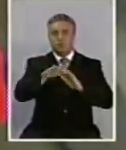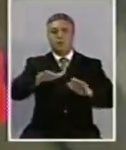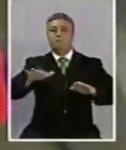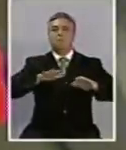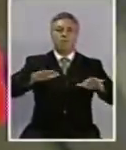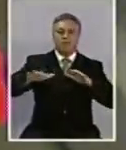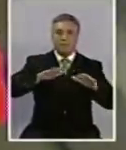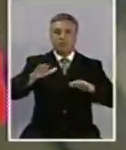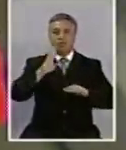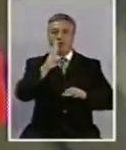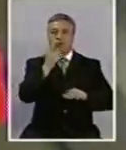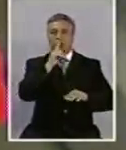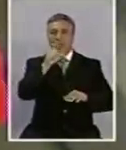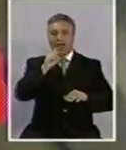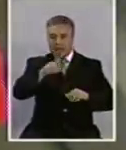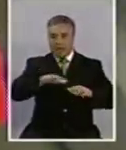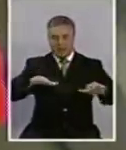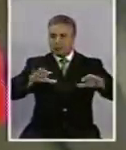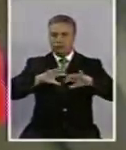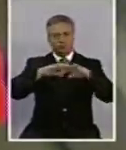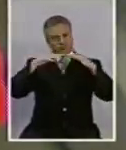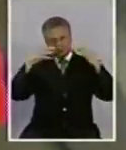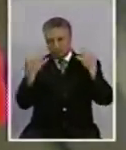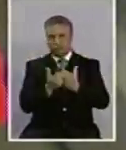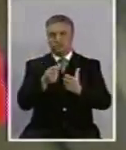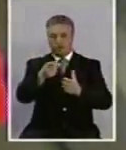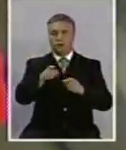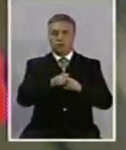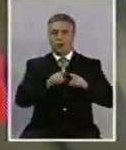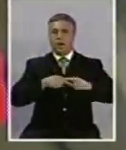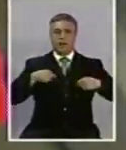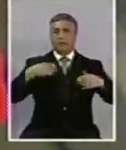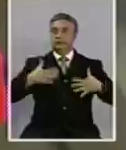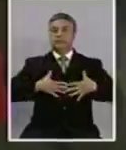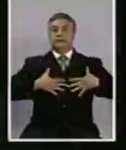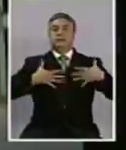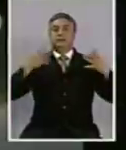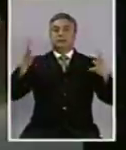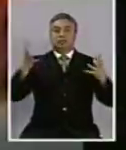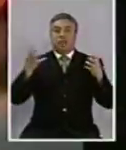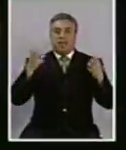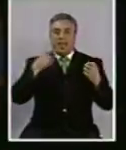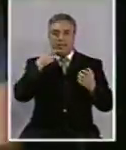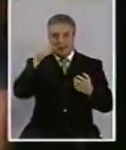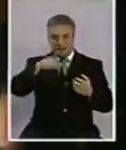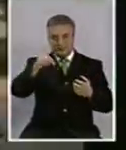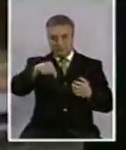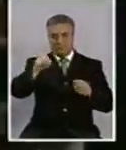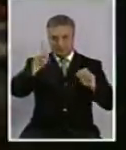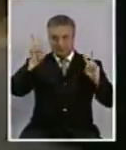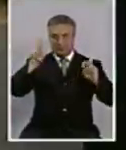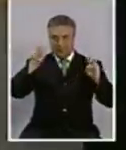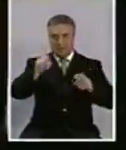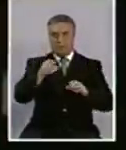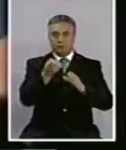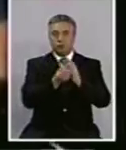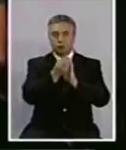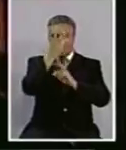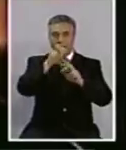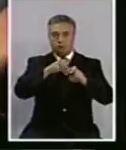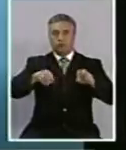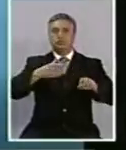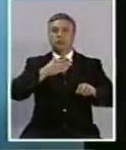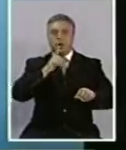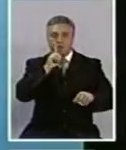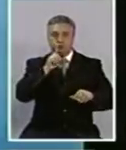movimiento propio de la butaca, tiene justamente todo el extra, que es la parte sensorial, que es lo nuevo que trae esta tecnología. La experiencia sensorial de las nuevas butacas incluye